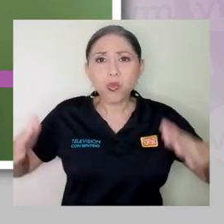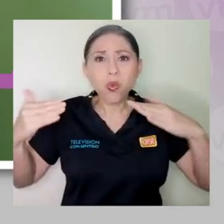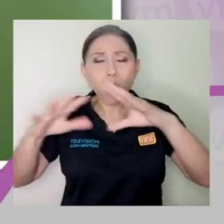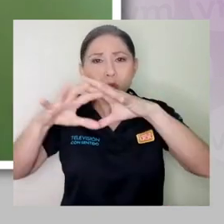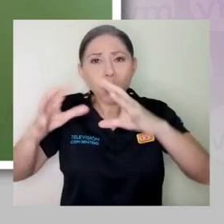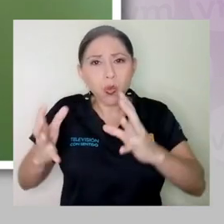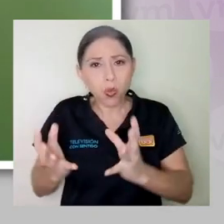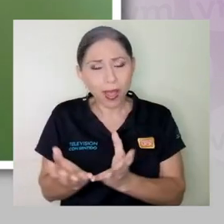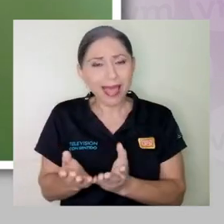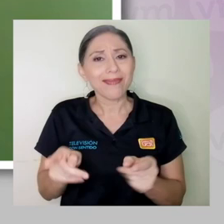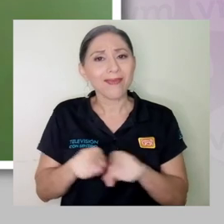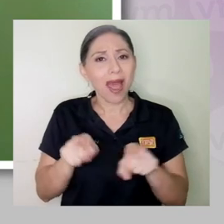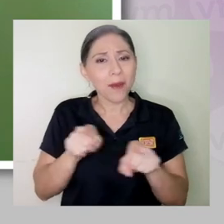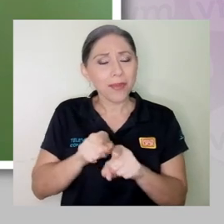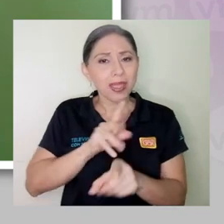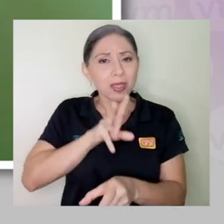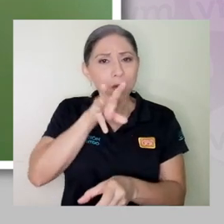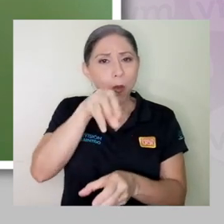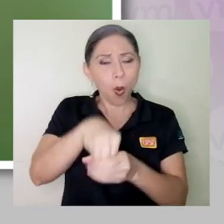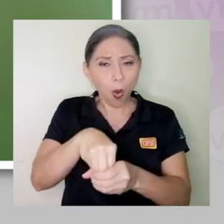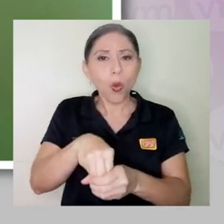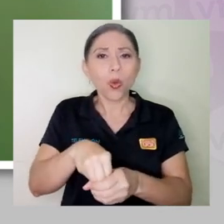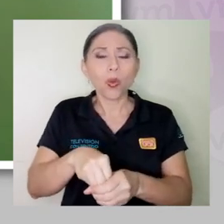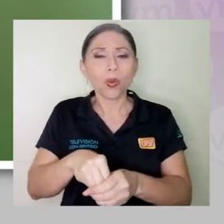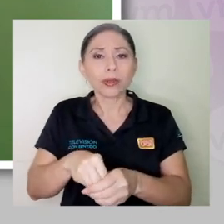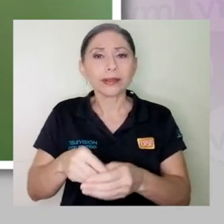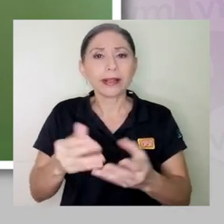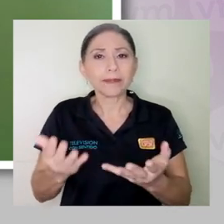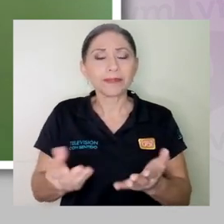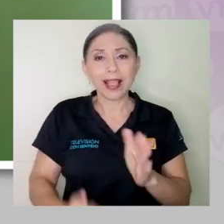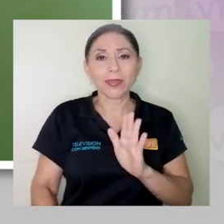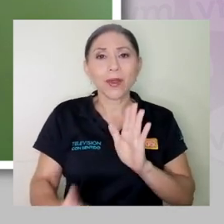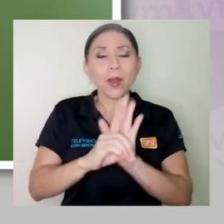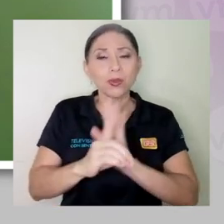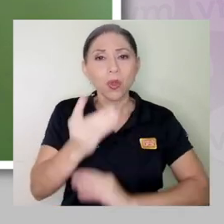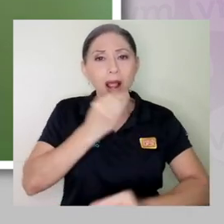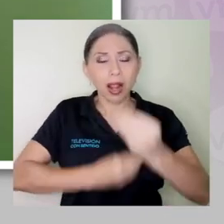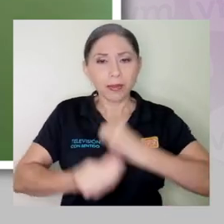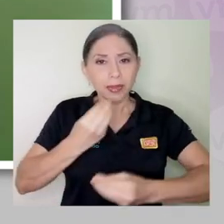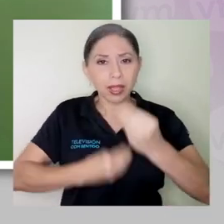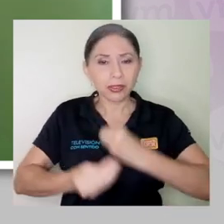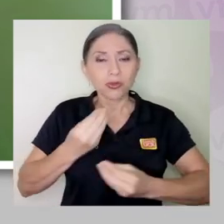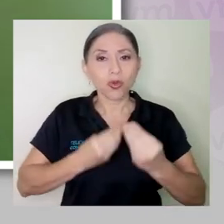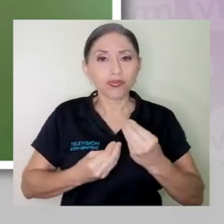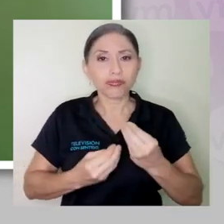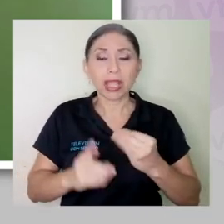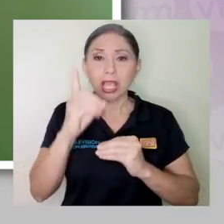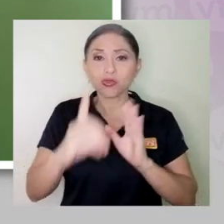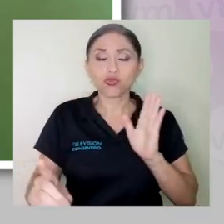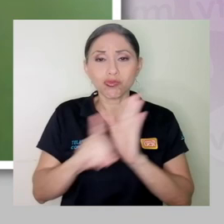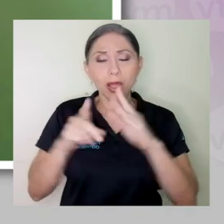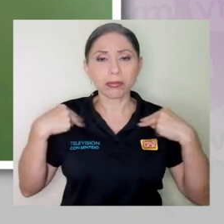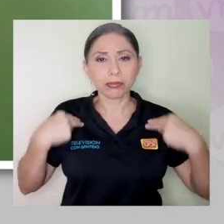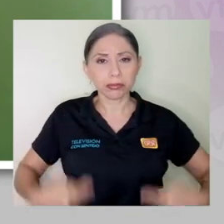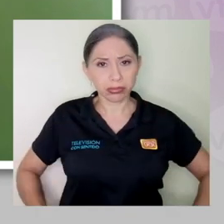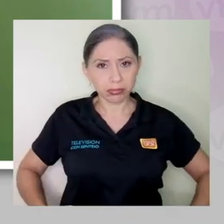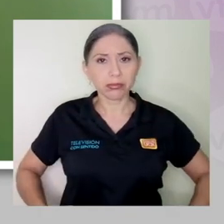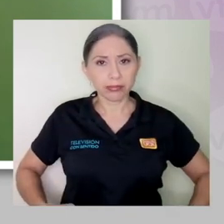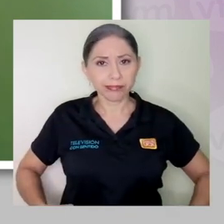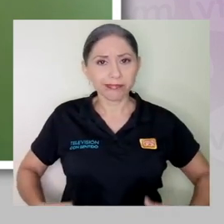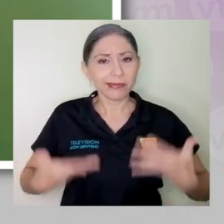la parte de derecho a la alimentación que es un derecho humano que está consolidado.